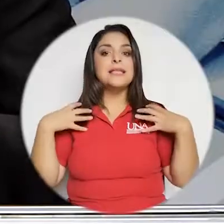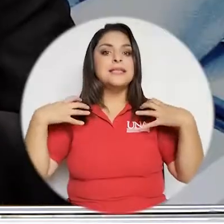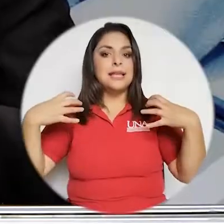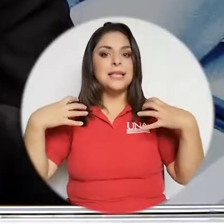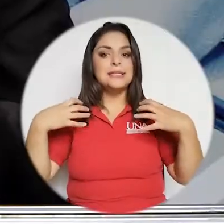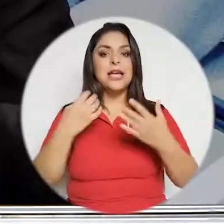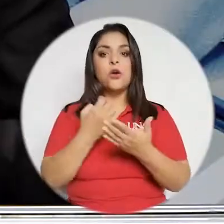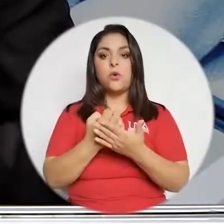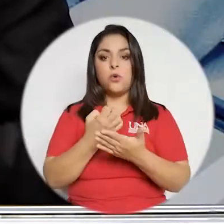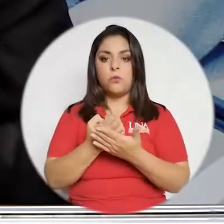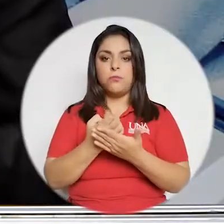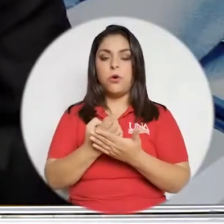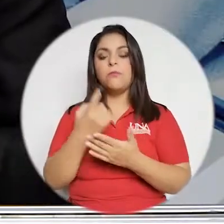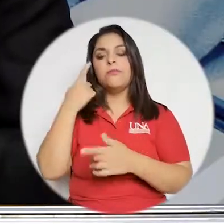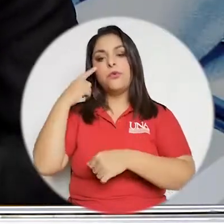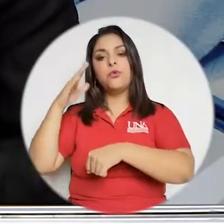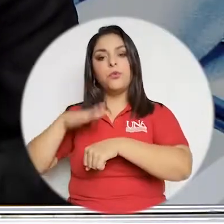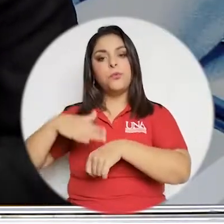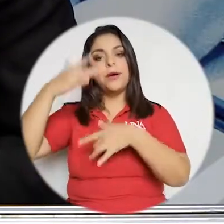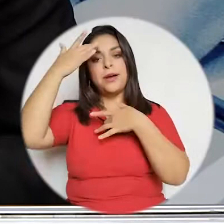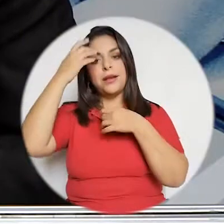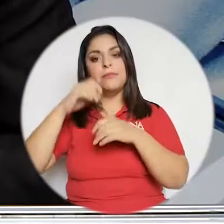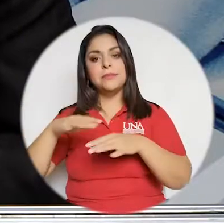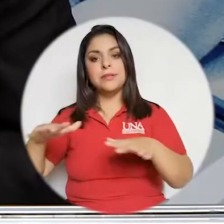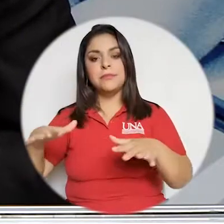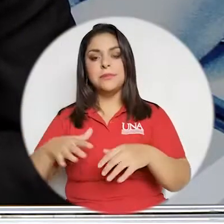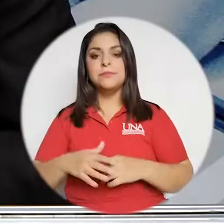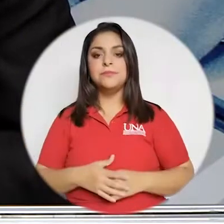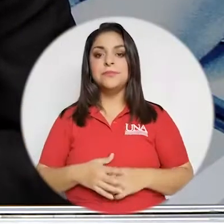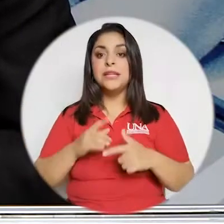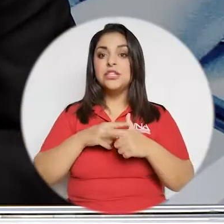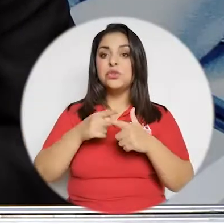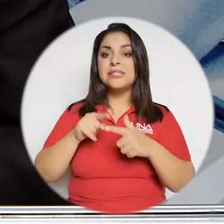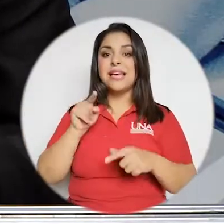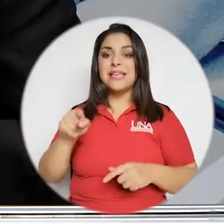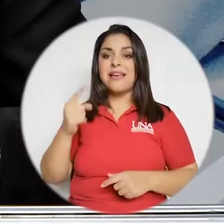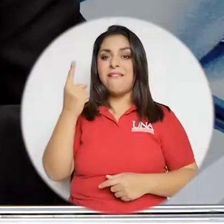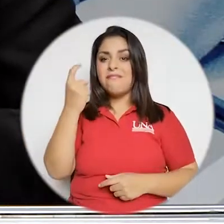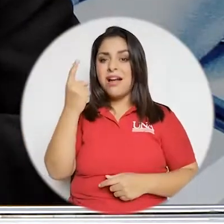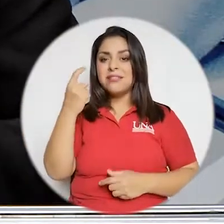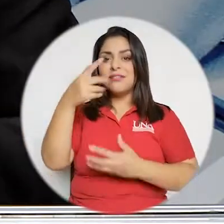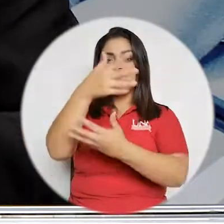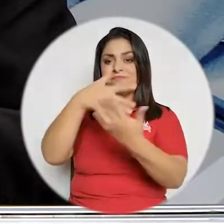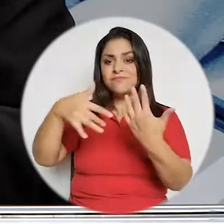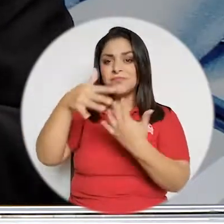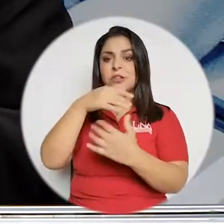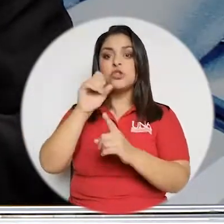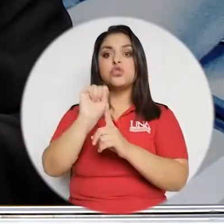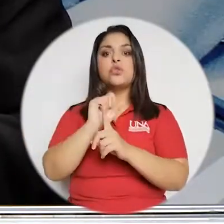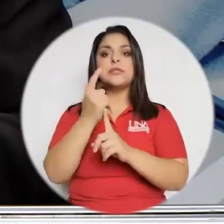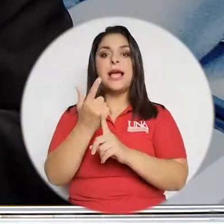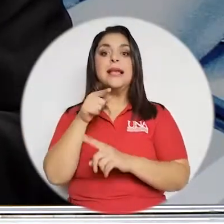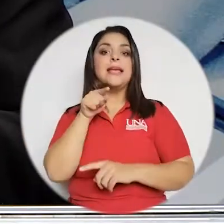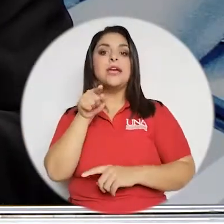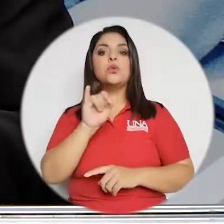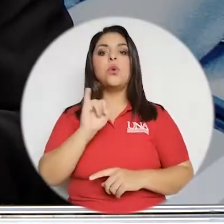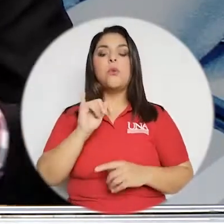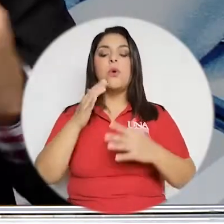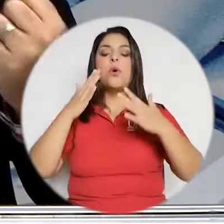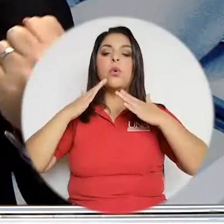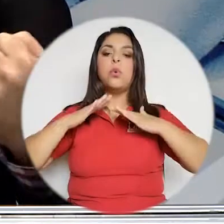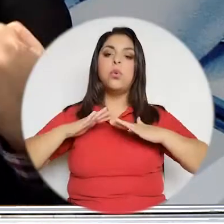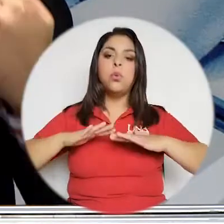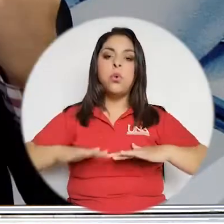pandemia en sí misma y también con el estrés económico generado por la pandemia. Entonces, además de esa falta de